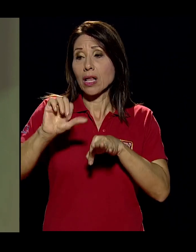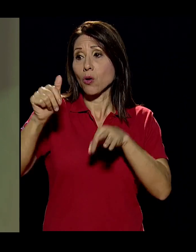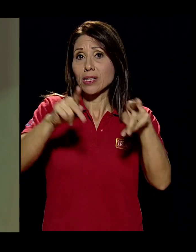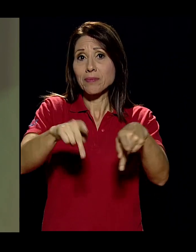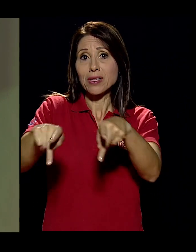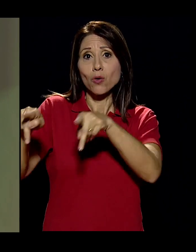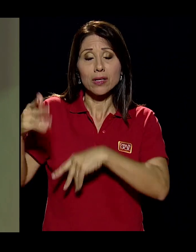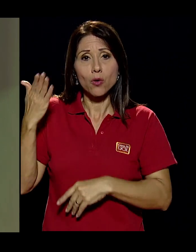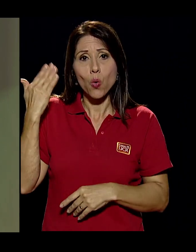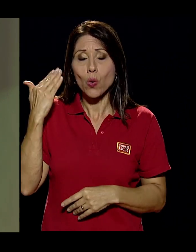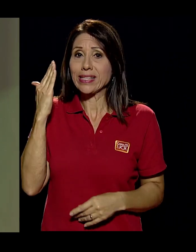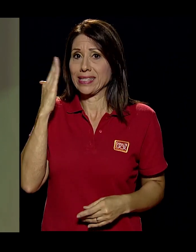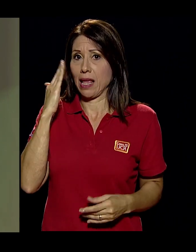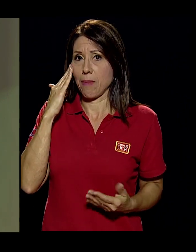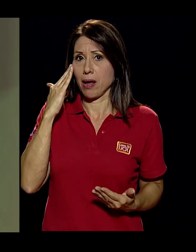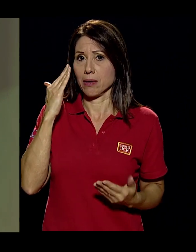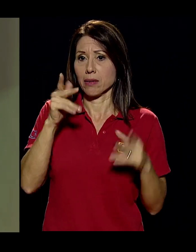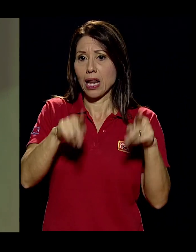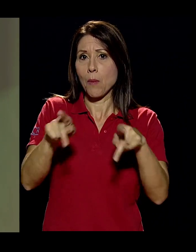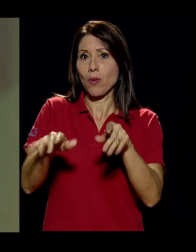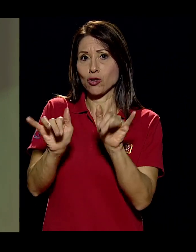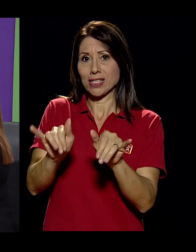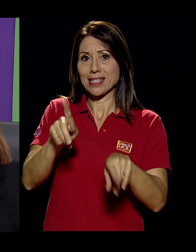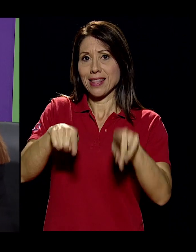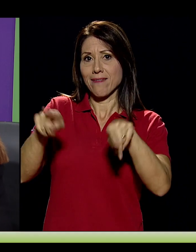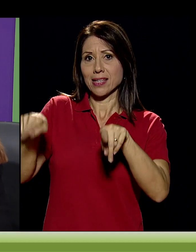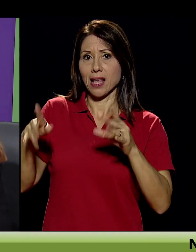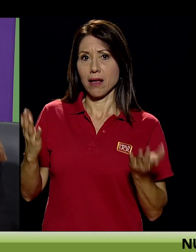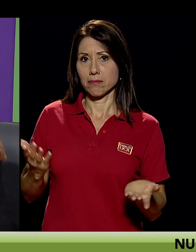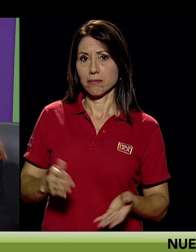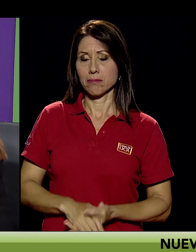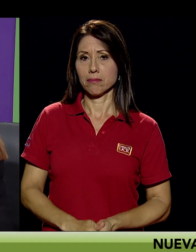personas, las oyentes, sepan que la población es así, es diversa.